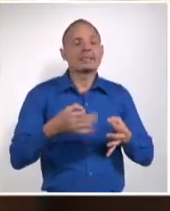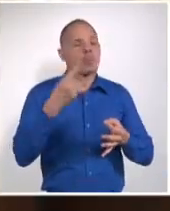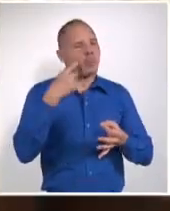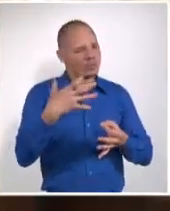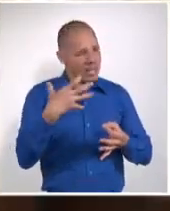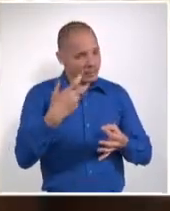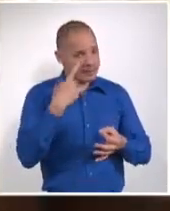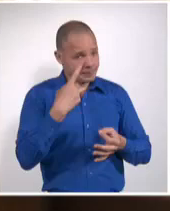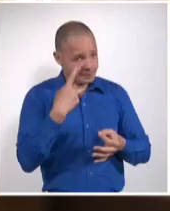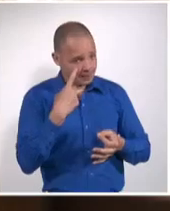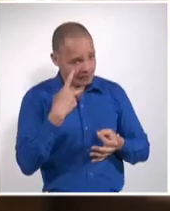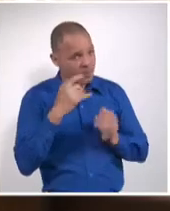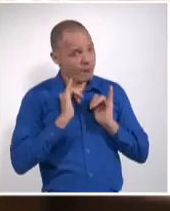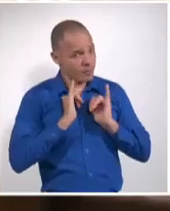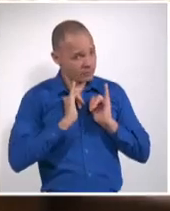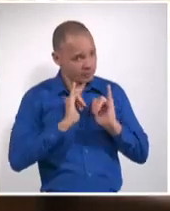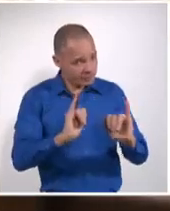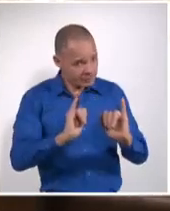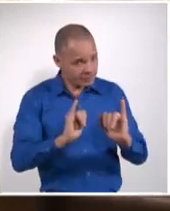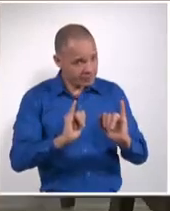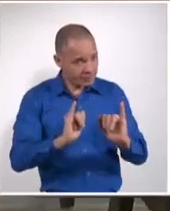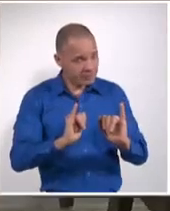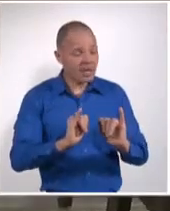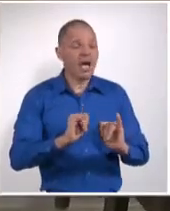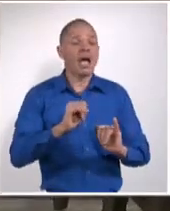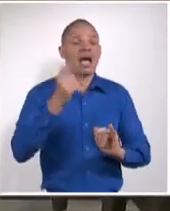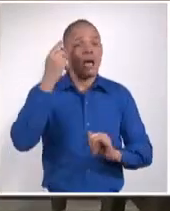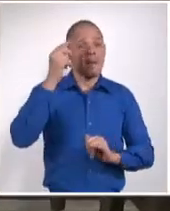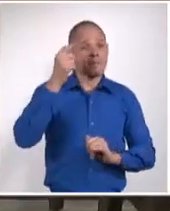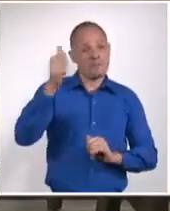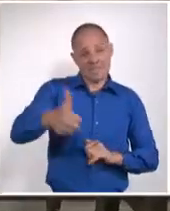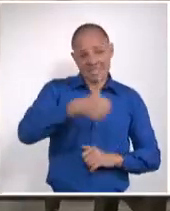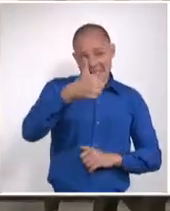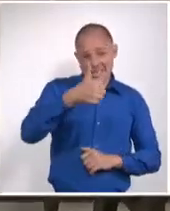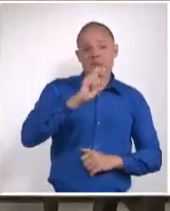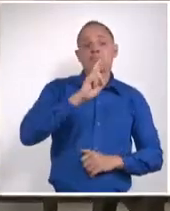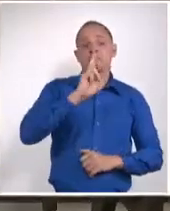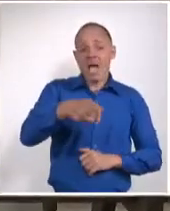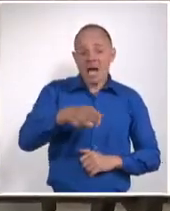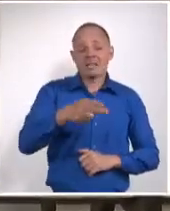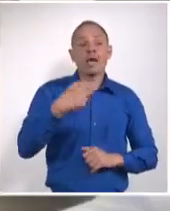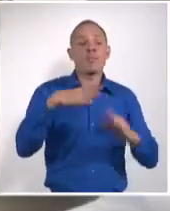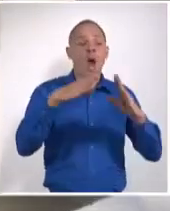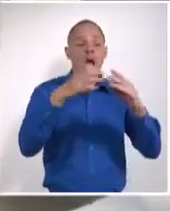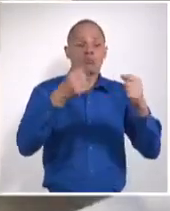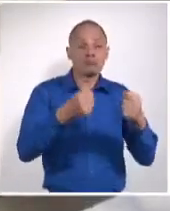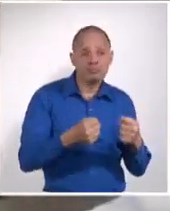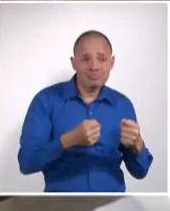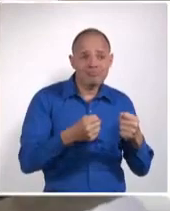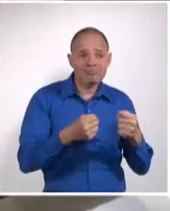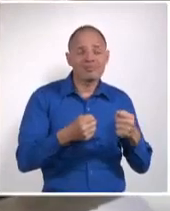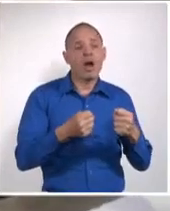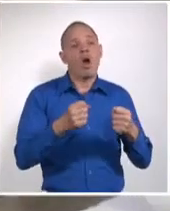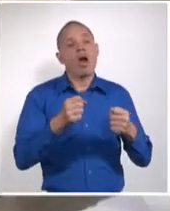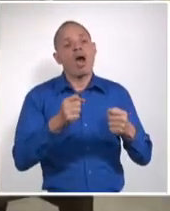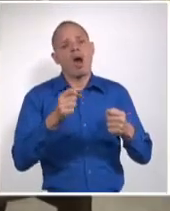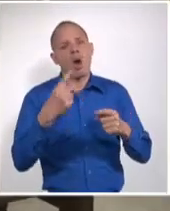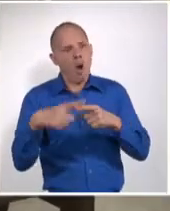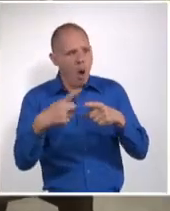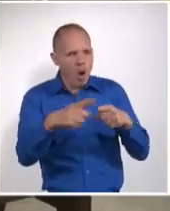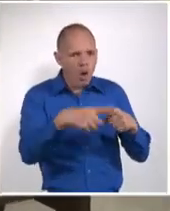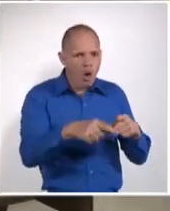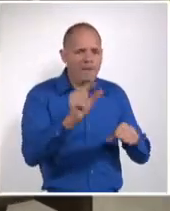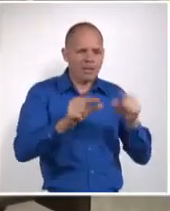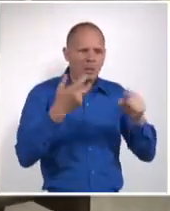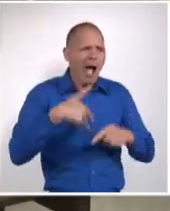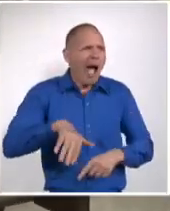quienes desobedezcan las decisiones de las autoridades o funcionarios públicos o las órdenes de los